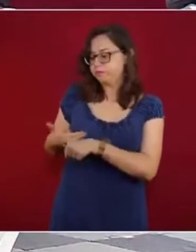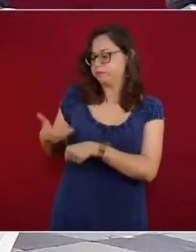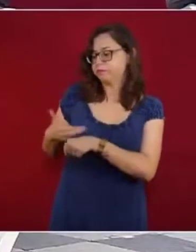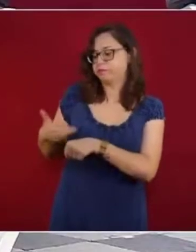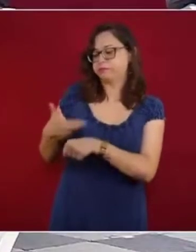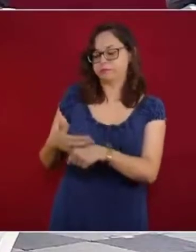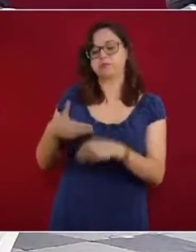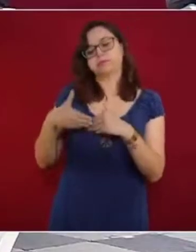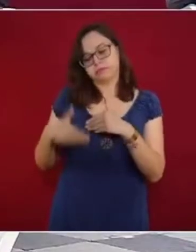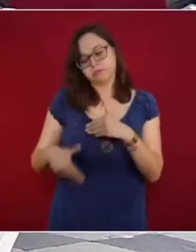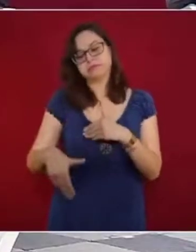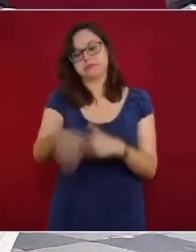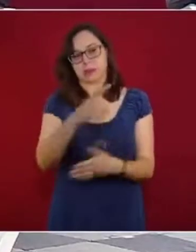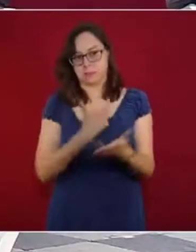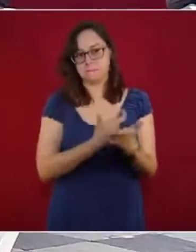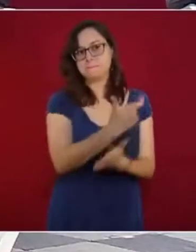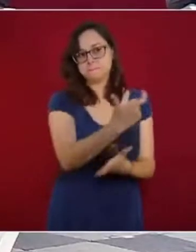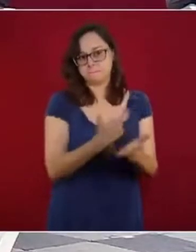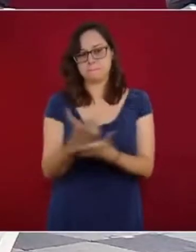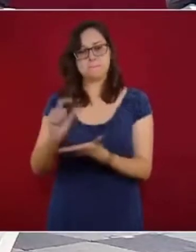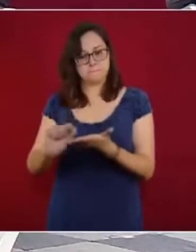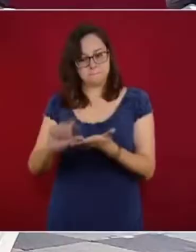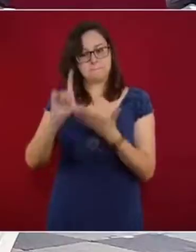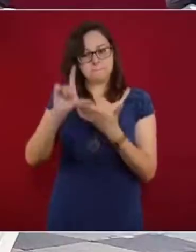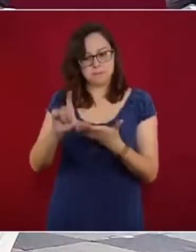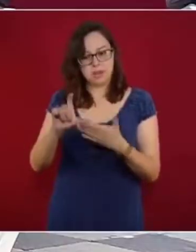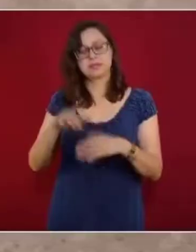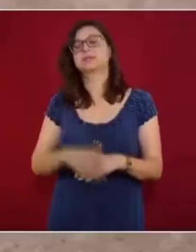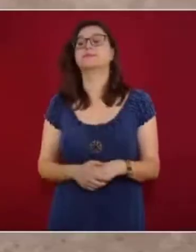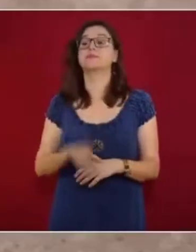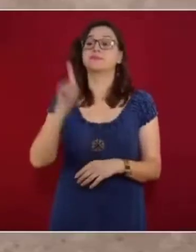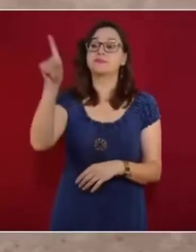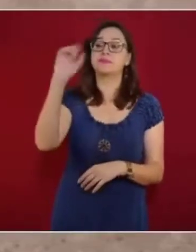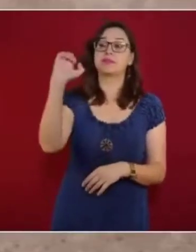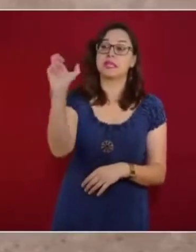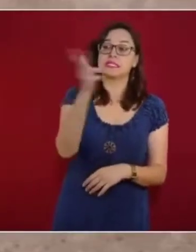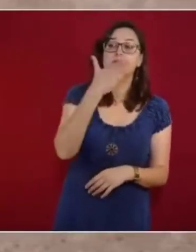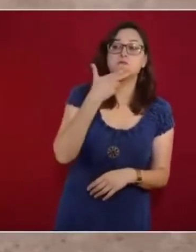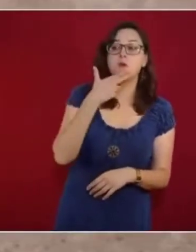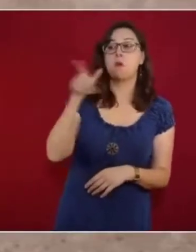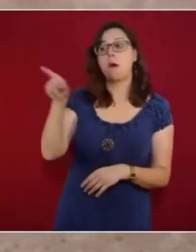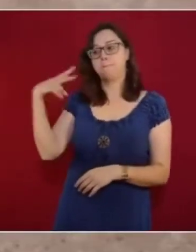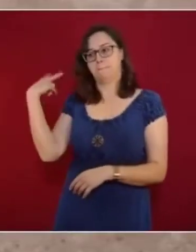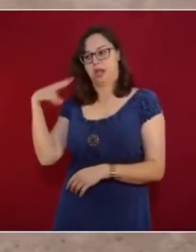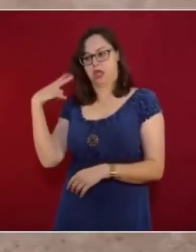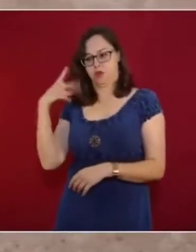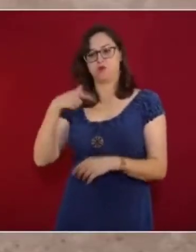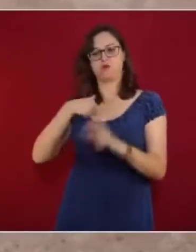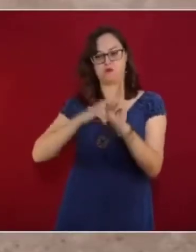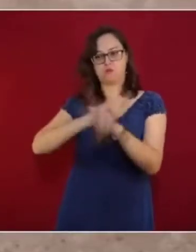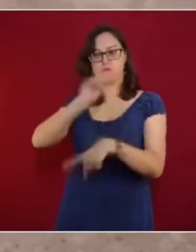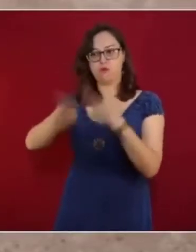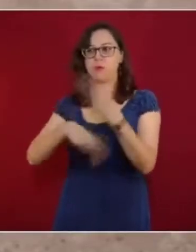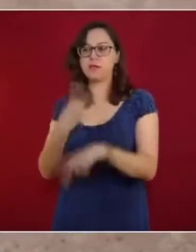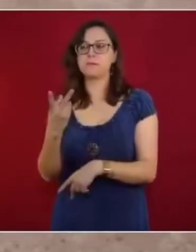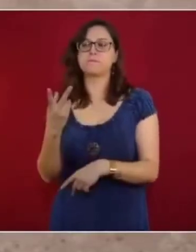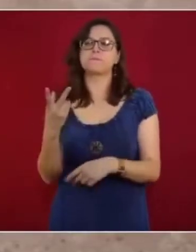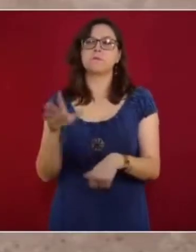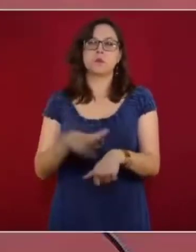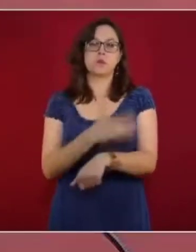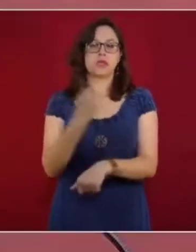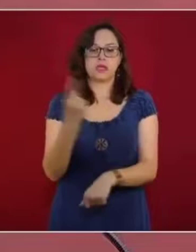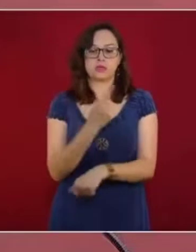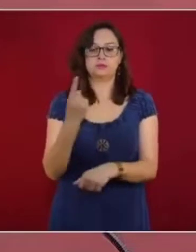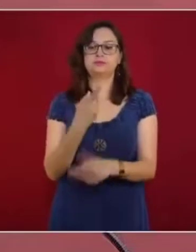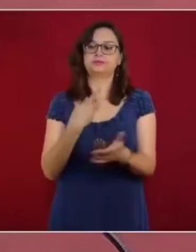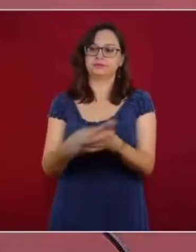estaba en Veracruz también, que sube por ahí, que hubo un proceso también de basificación. Yo les decía